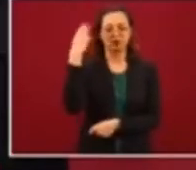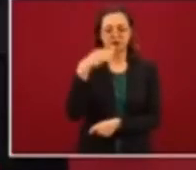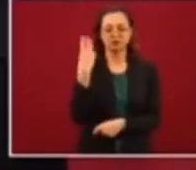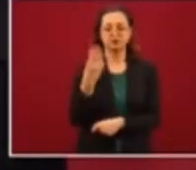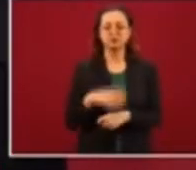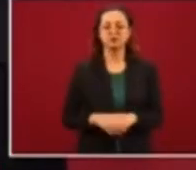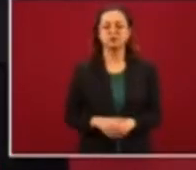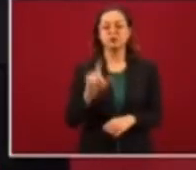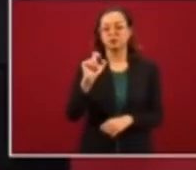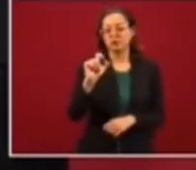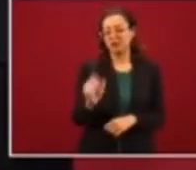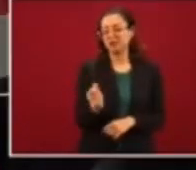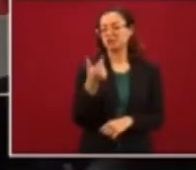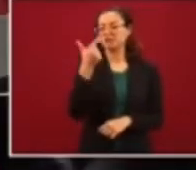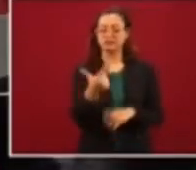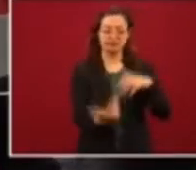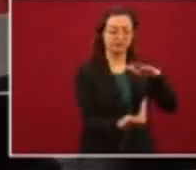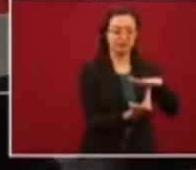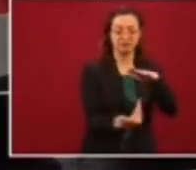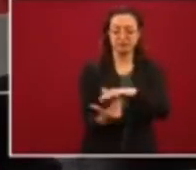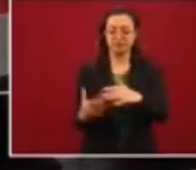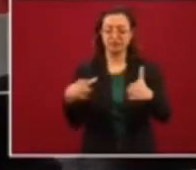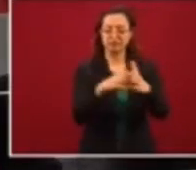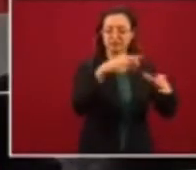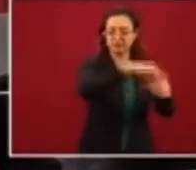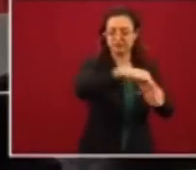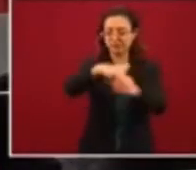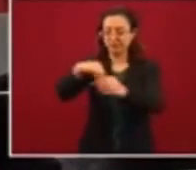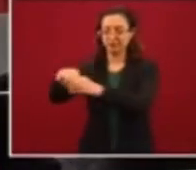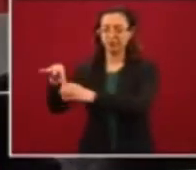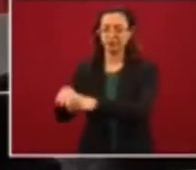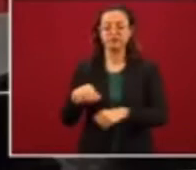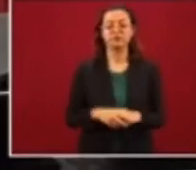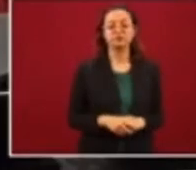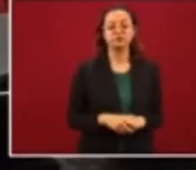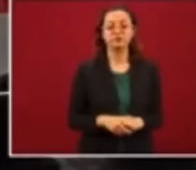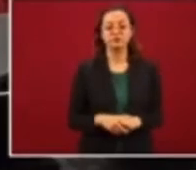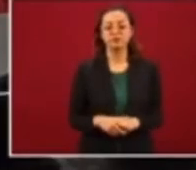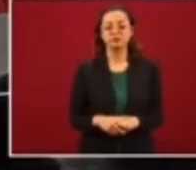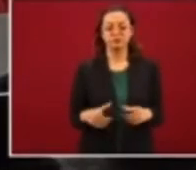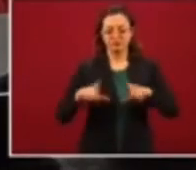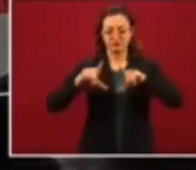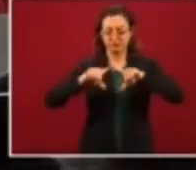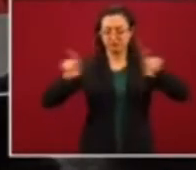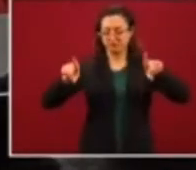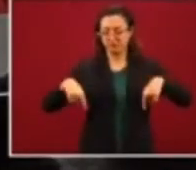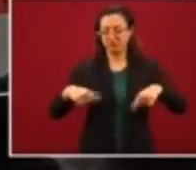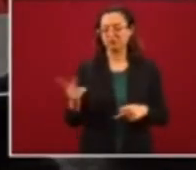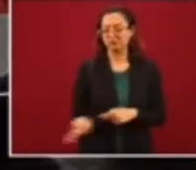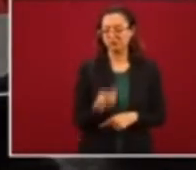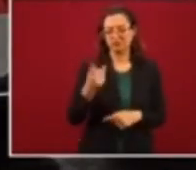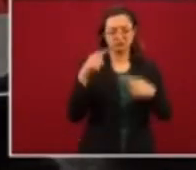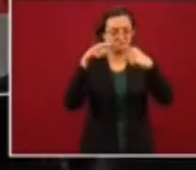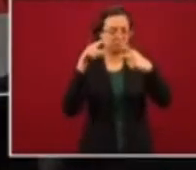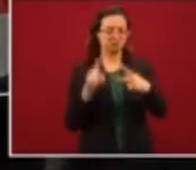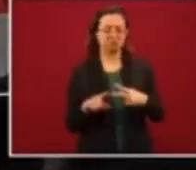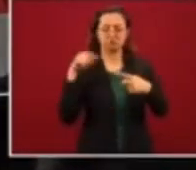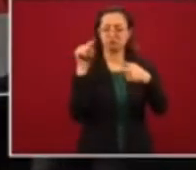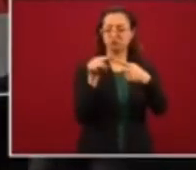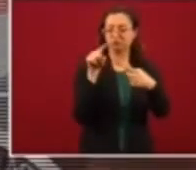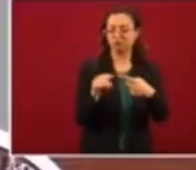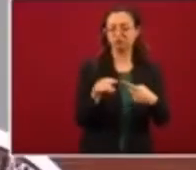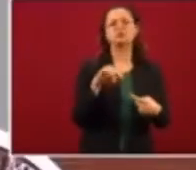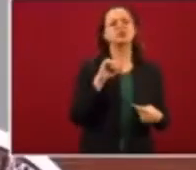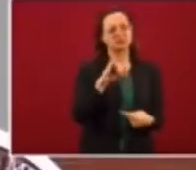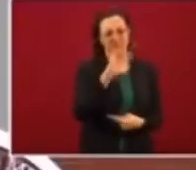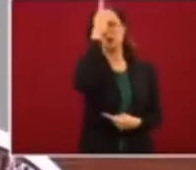Se instalaron 27 mesas de votación. Las preguntas, como ustedes saben, que estaban en la boleta, eran dos opciones. La primera de ellas,